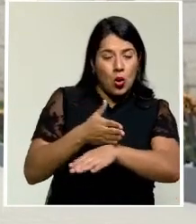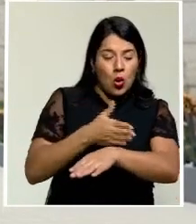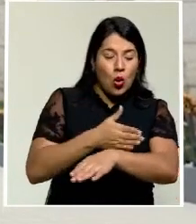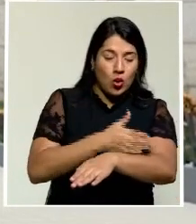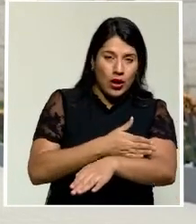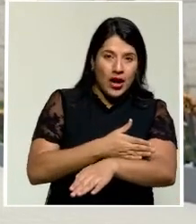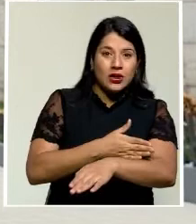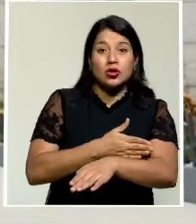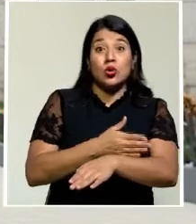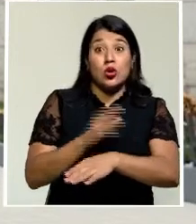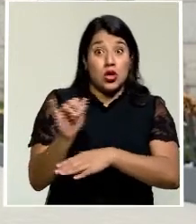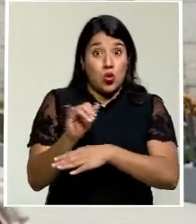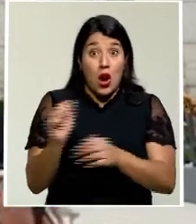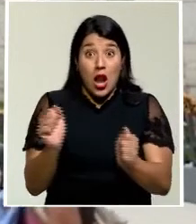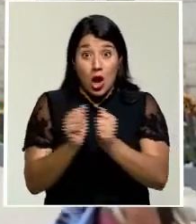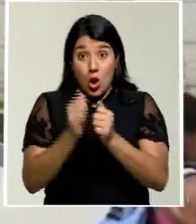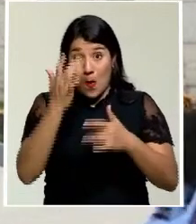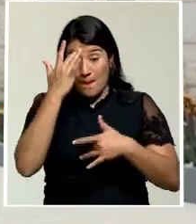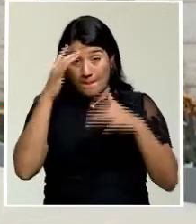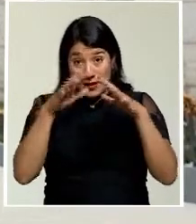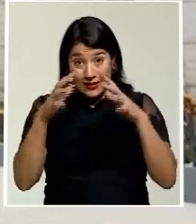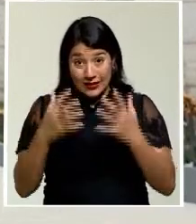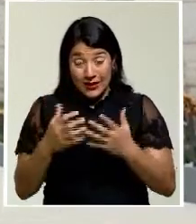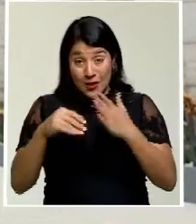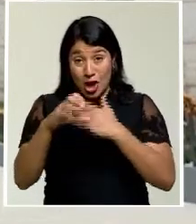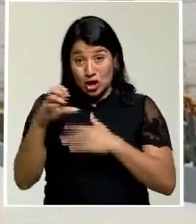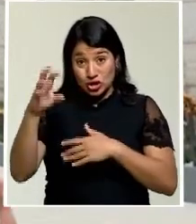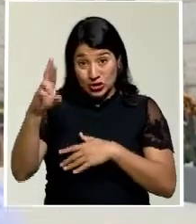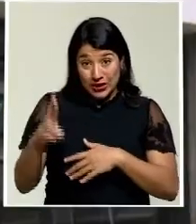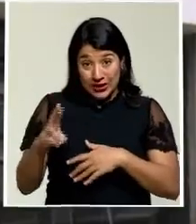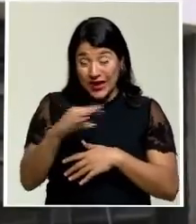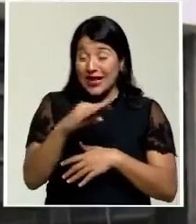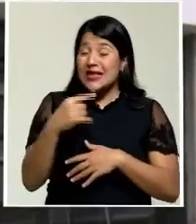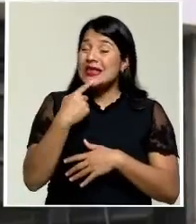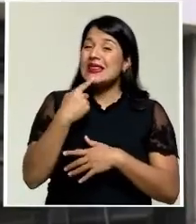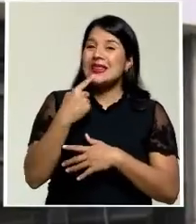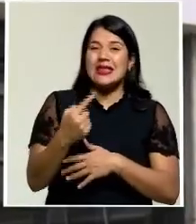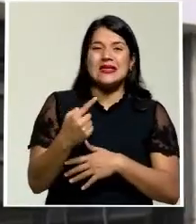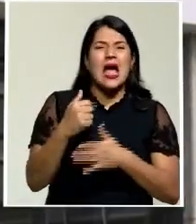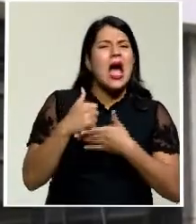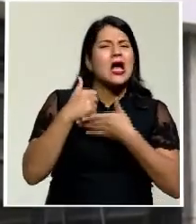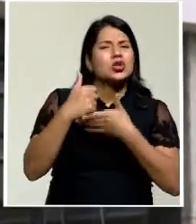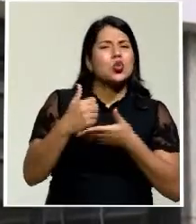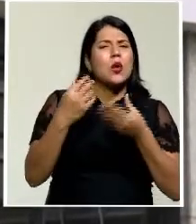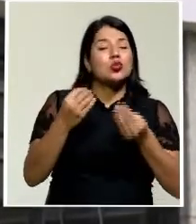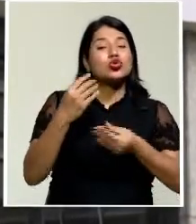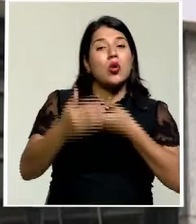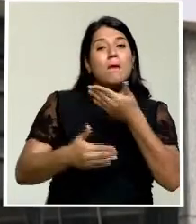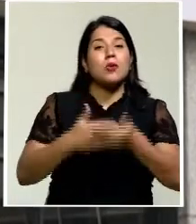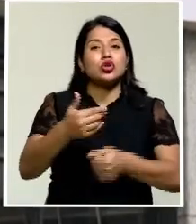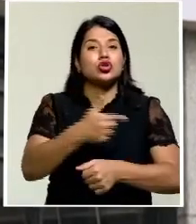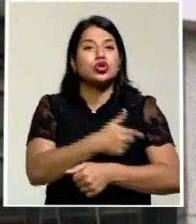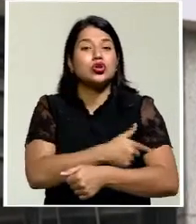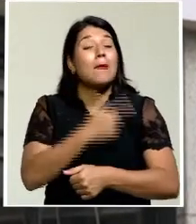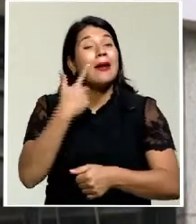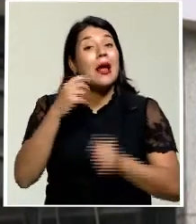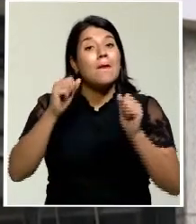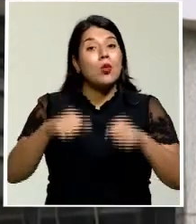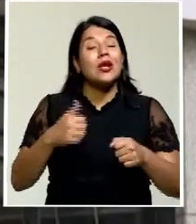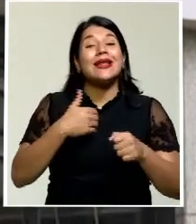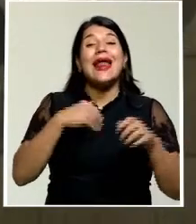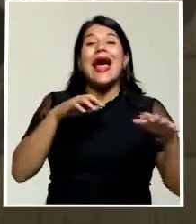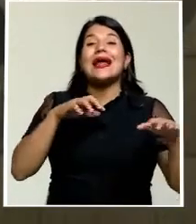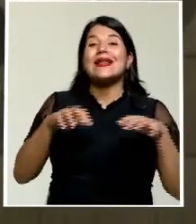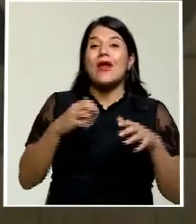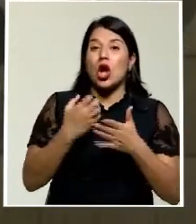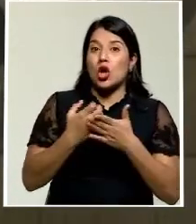provocado la pandemia en territorio nacional e indicó que en mucho ha favorecido la vacunación para que permita una reactivación moderada.